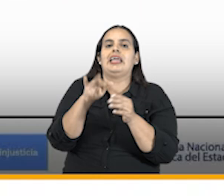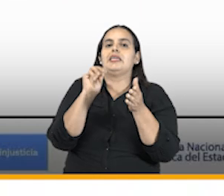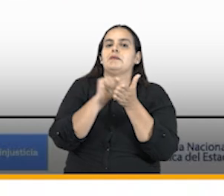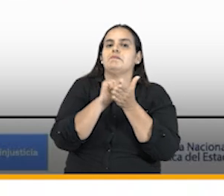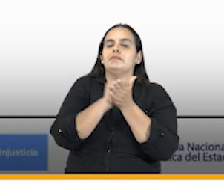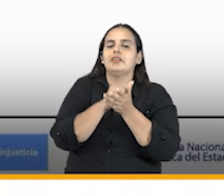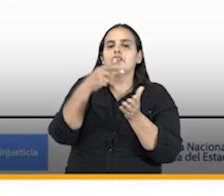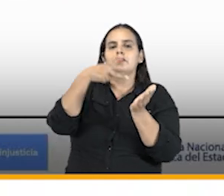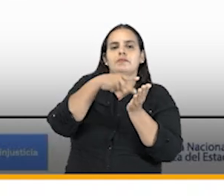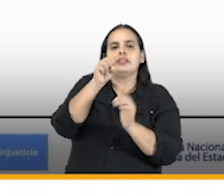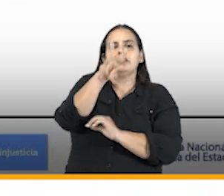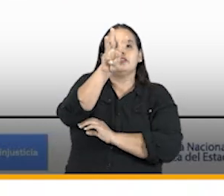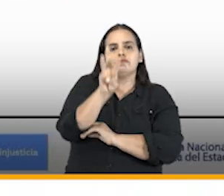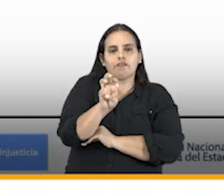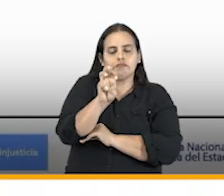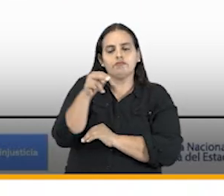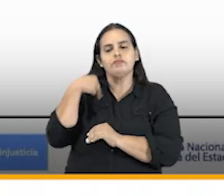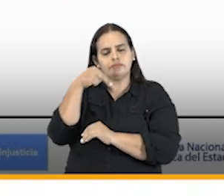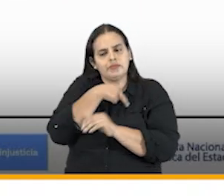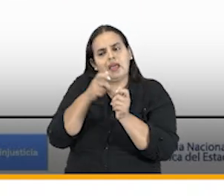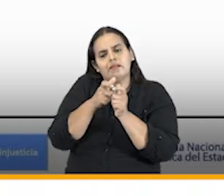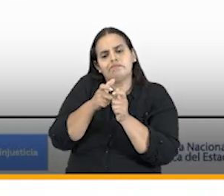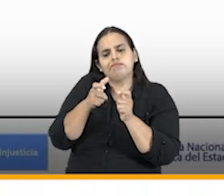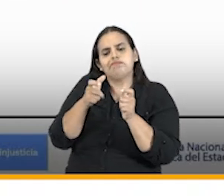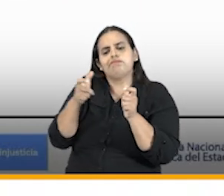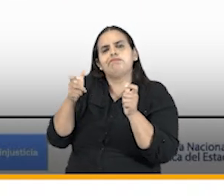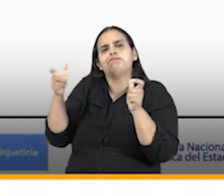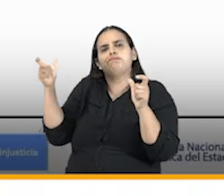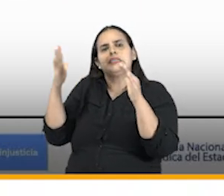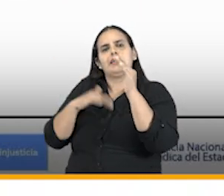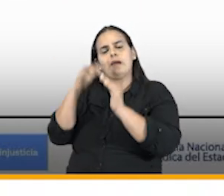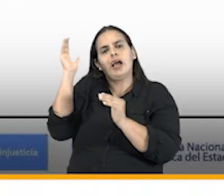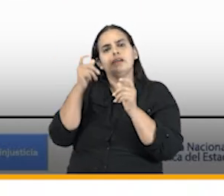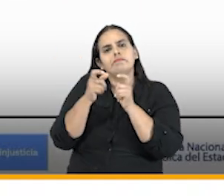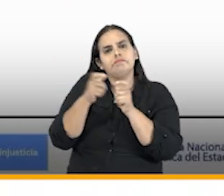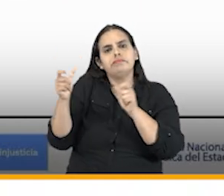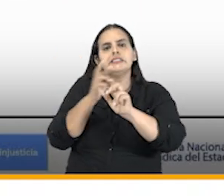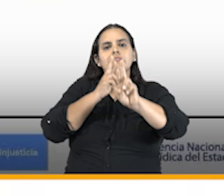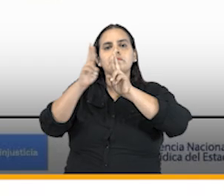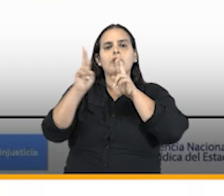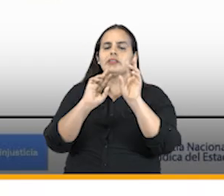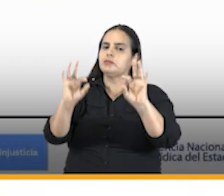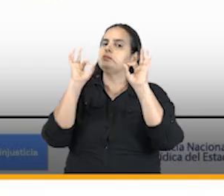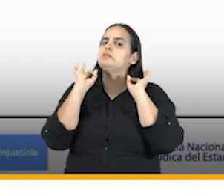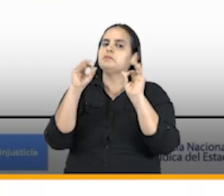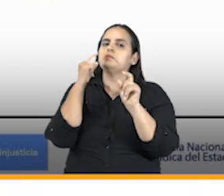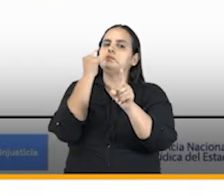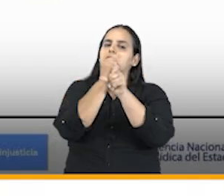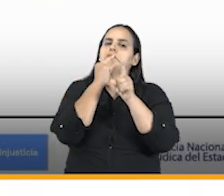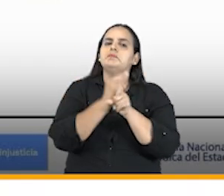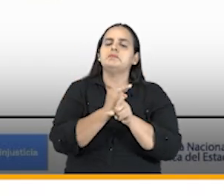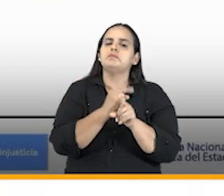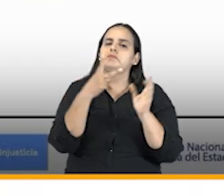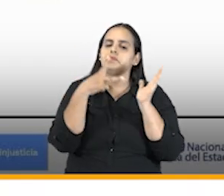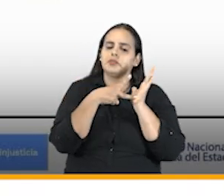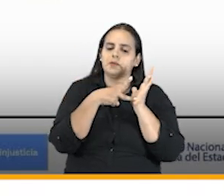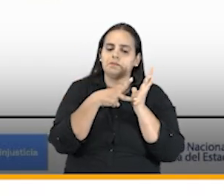esta materia del 2018 hemos venido incrementando sustancialmente los resultados exitosos de esta función en el